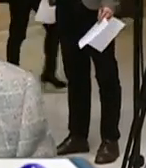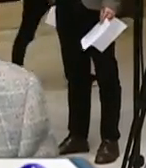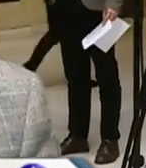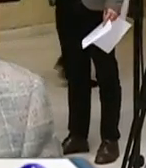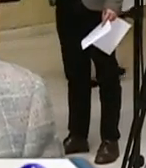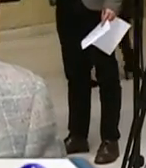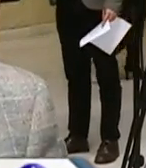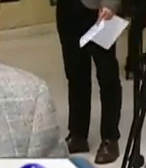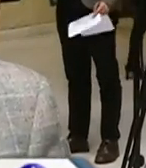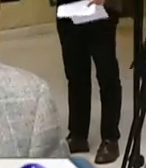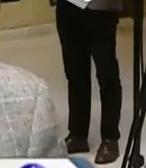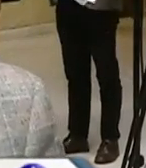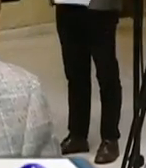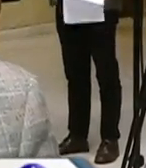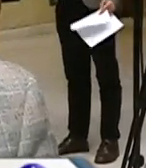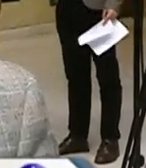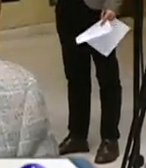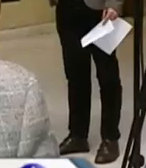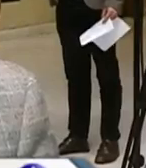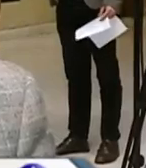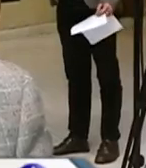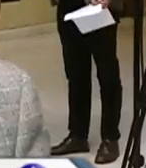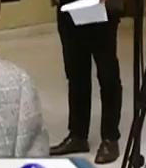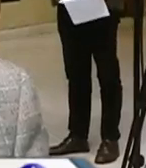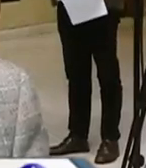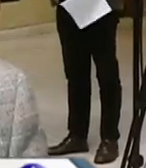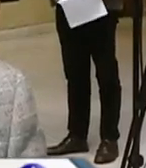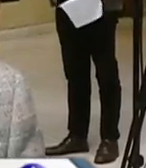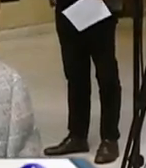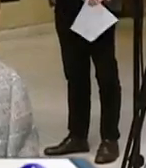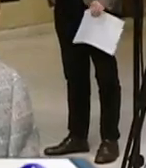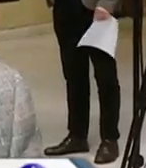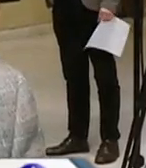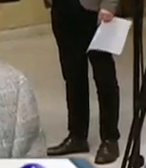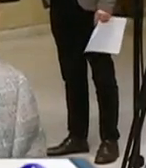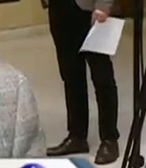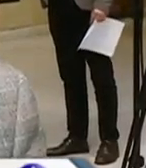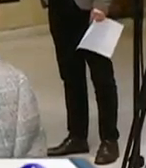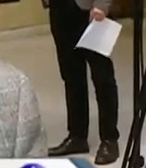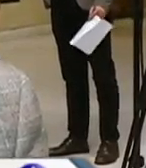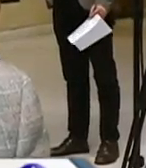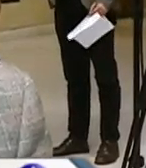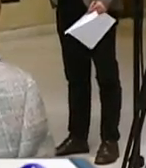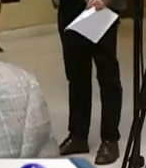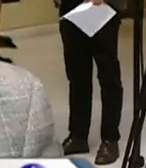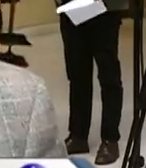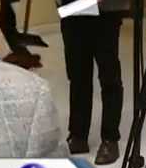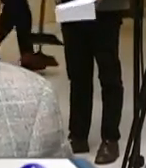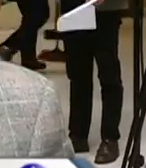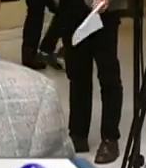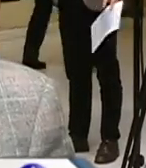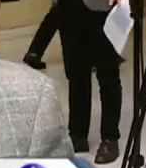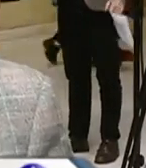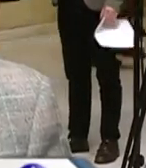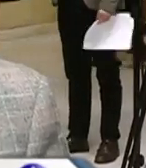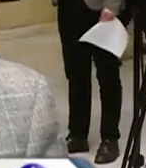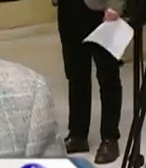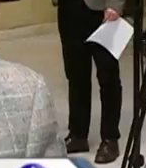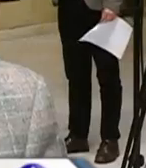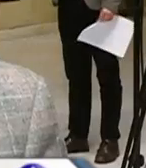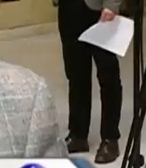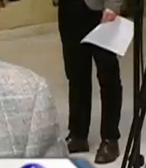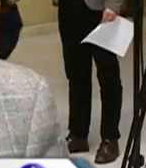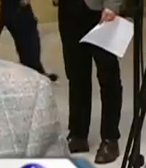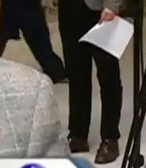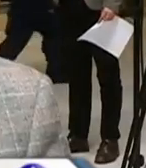vida probablemente hubiera recibido una jubilación muy superior a un millón de pesos que hoy día se le está entregando lo primero importante